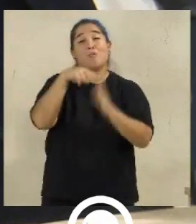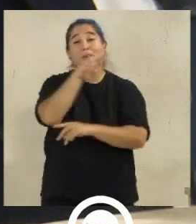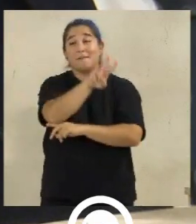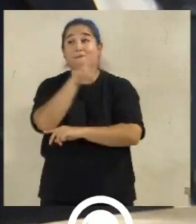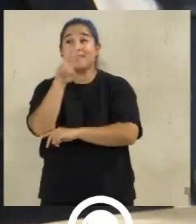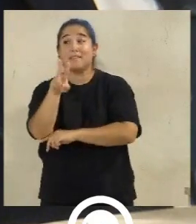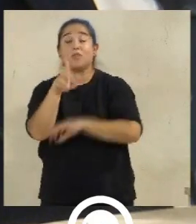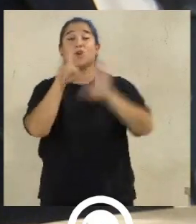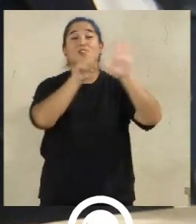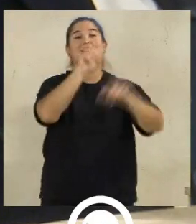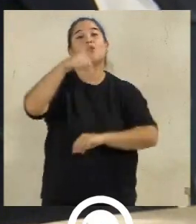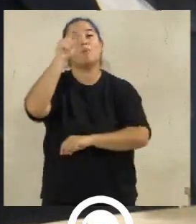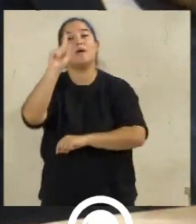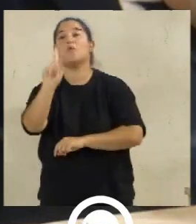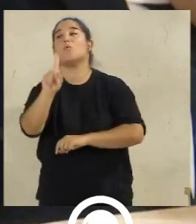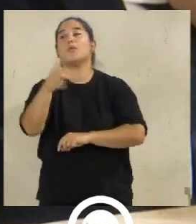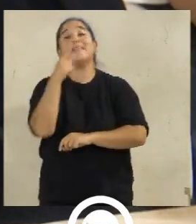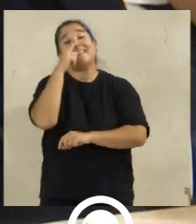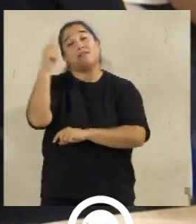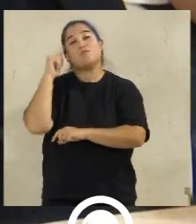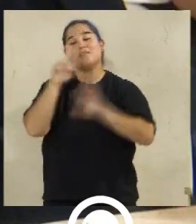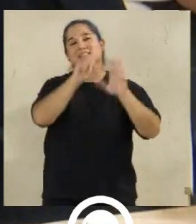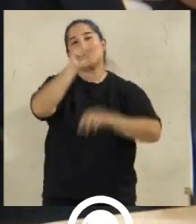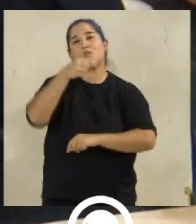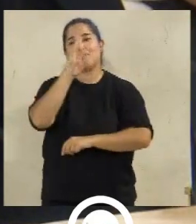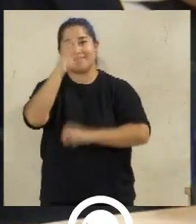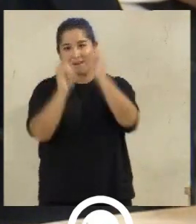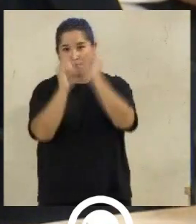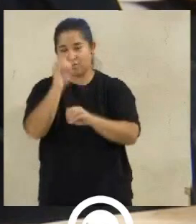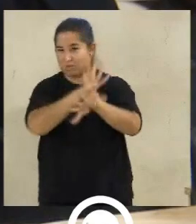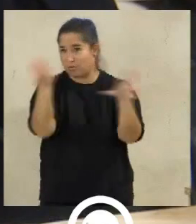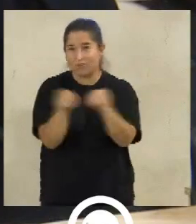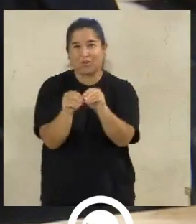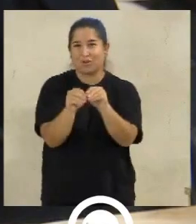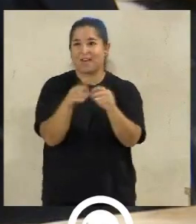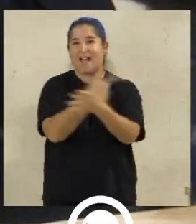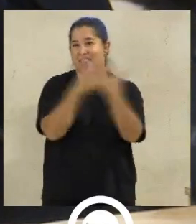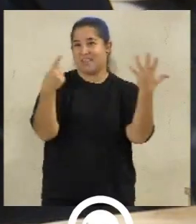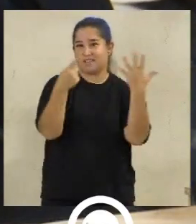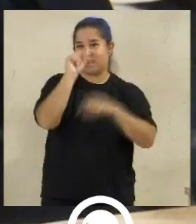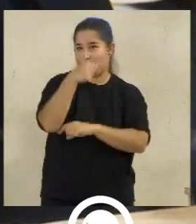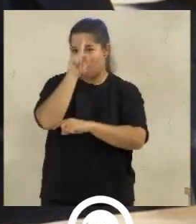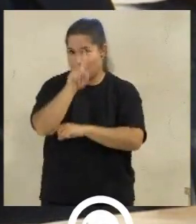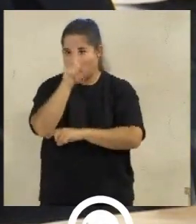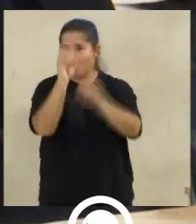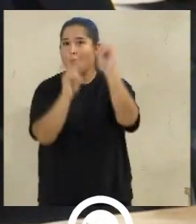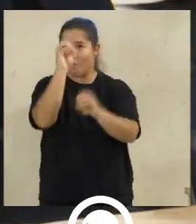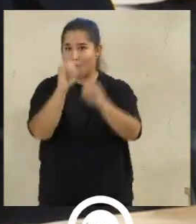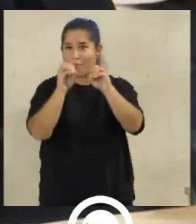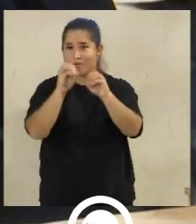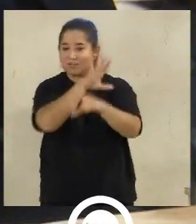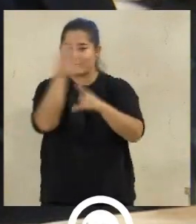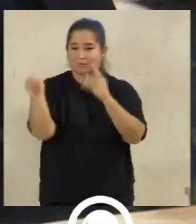% y un 3,5% en 2023, lo que hace un total de un 16,1% de incremento de